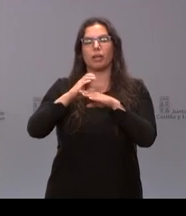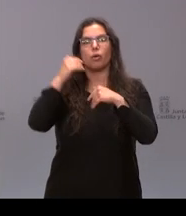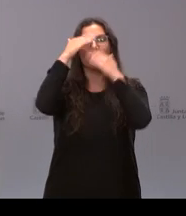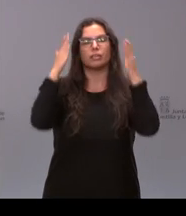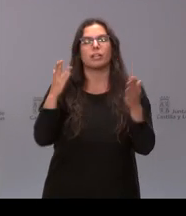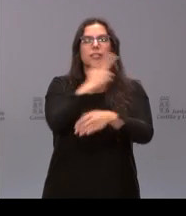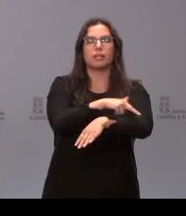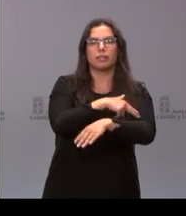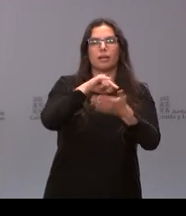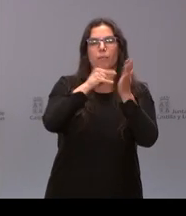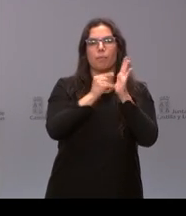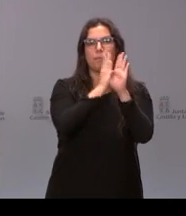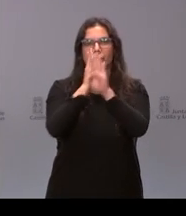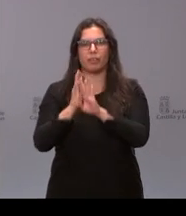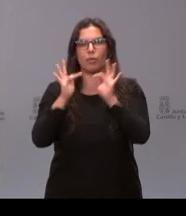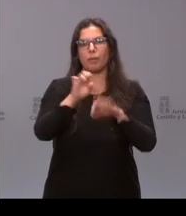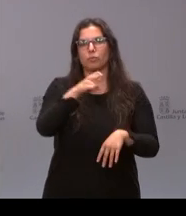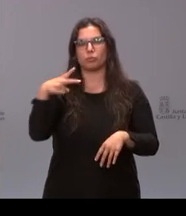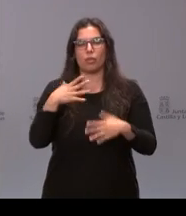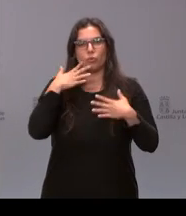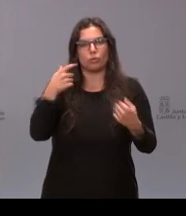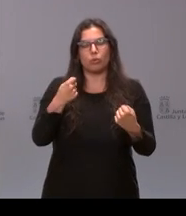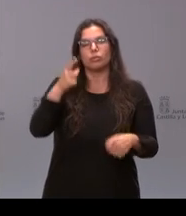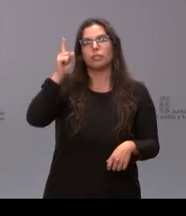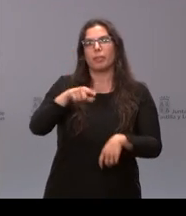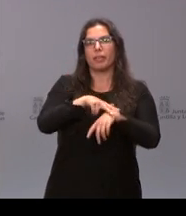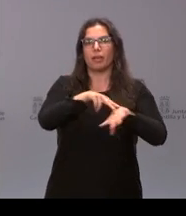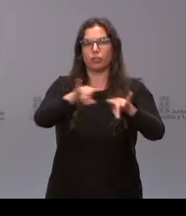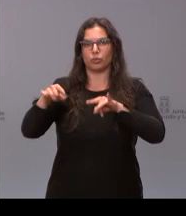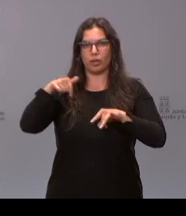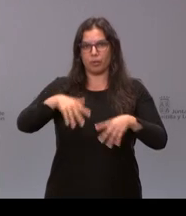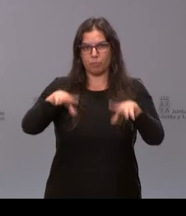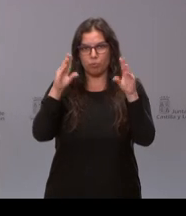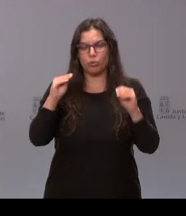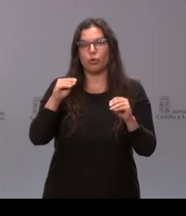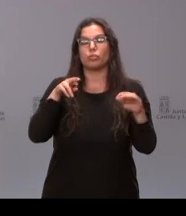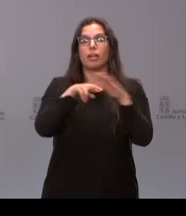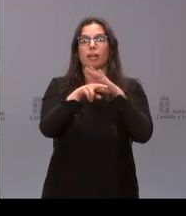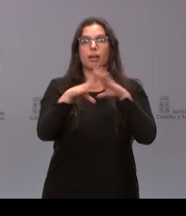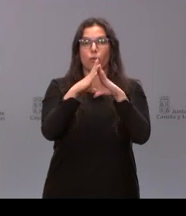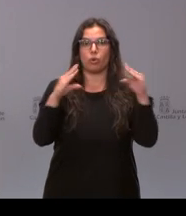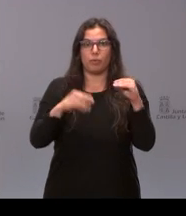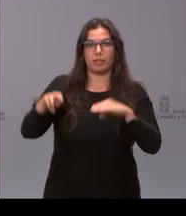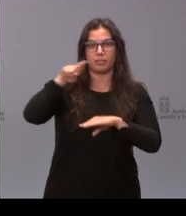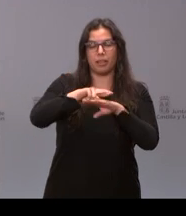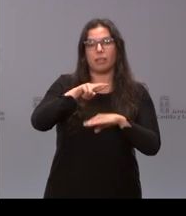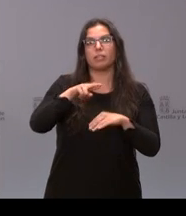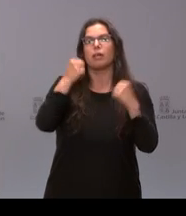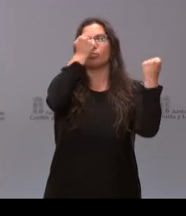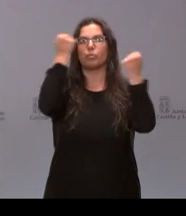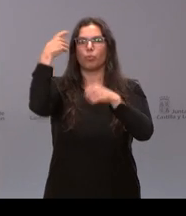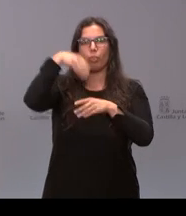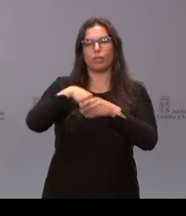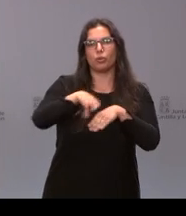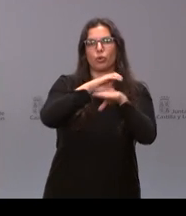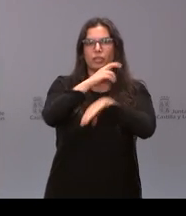Planificación y Resultado en Salud, delegado territorial en Burgos, rector de la Universidad de Burgos, altos cargos de la Consejería